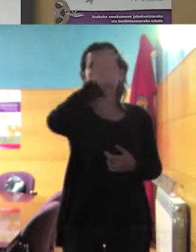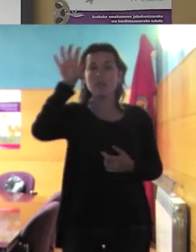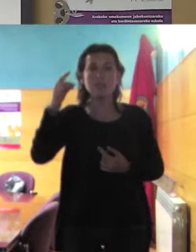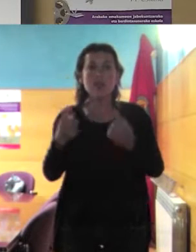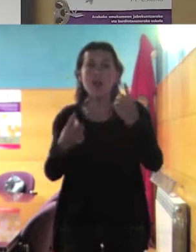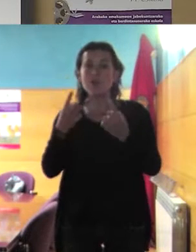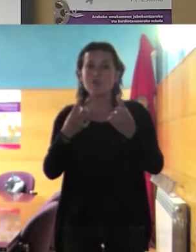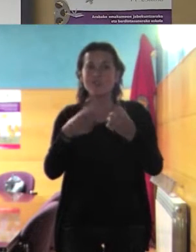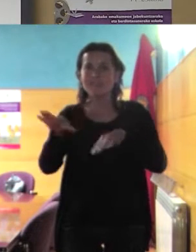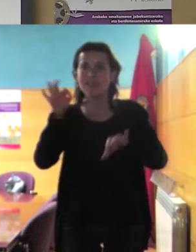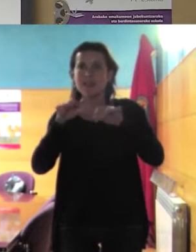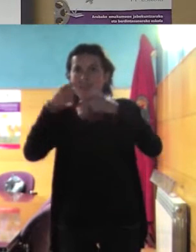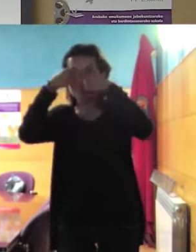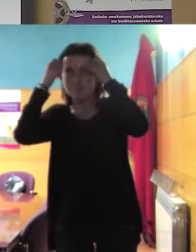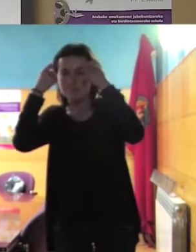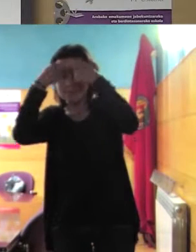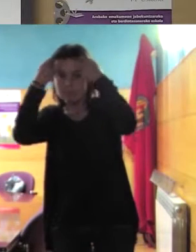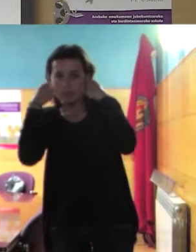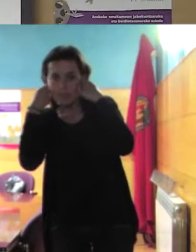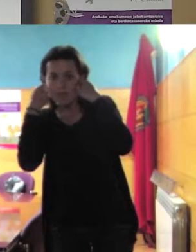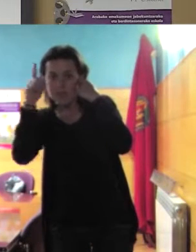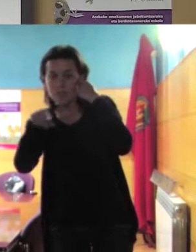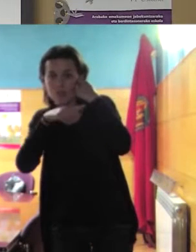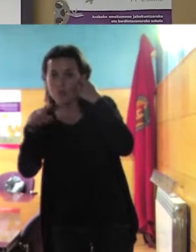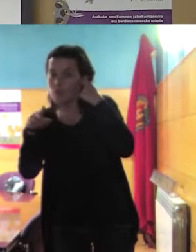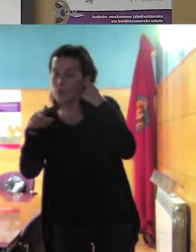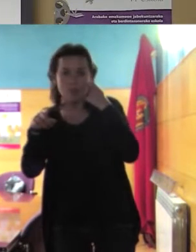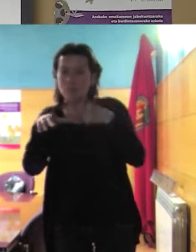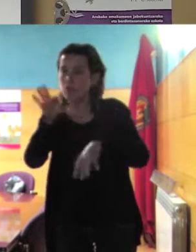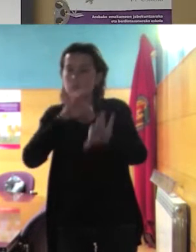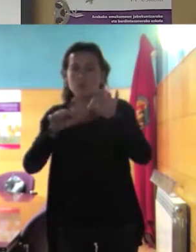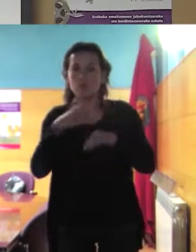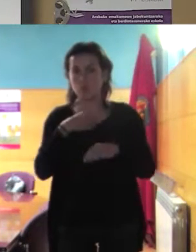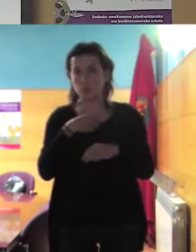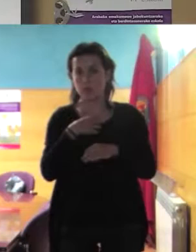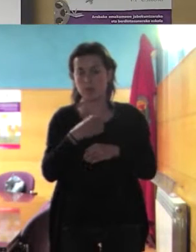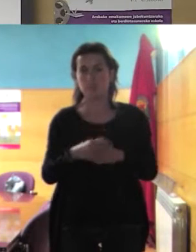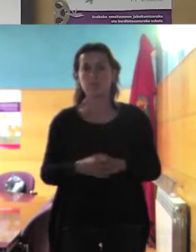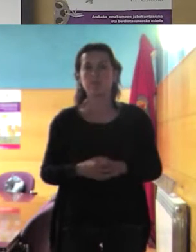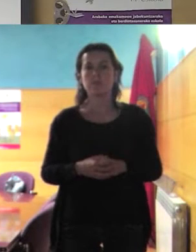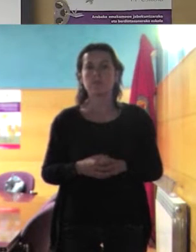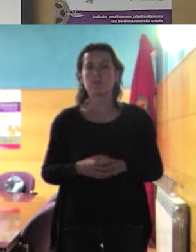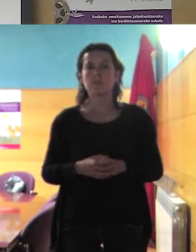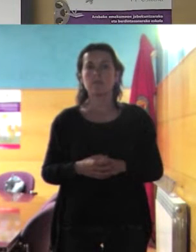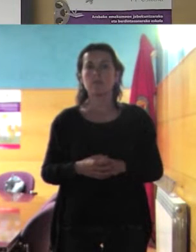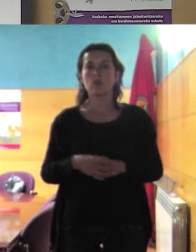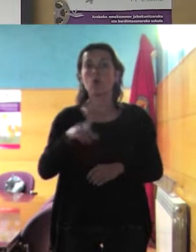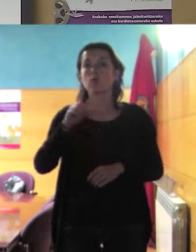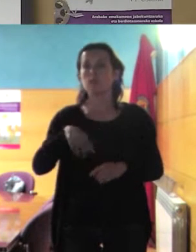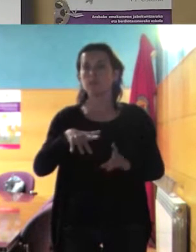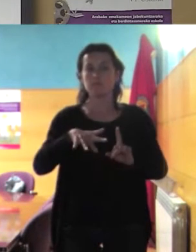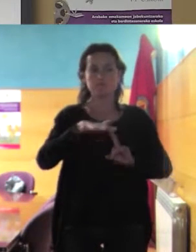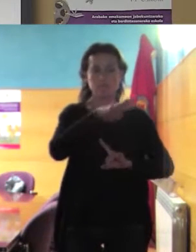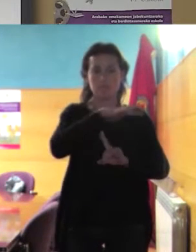lo ponen o no lo tienen que llevar en Afganistán o en Arabia Saudí y también en entornos en entornos como el nuestro